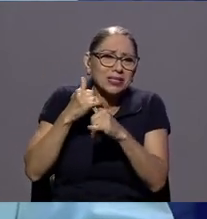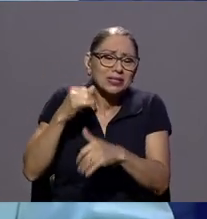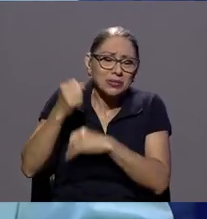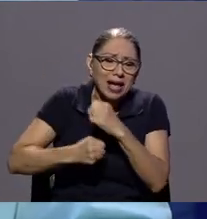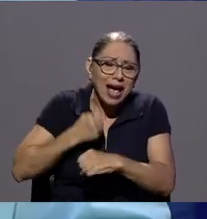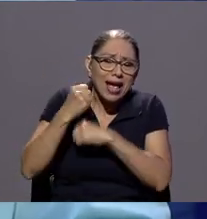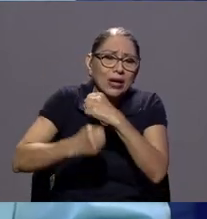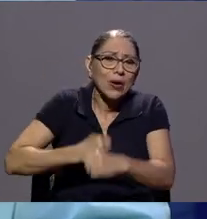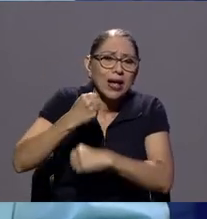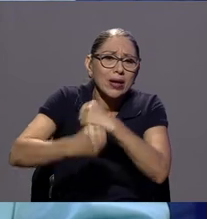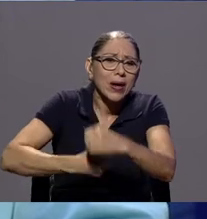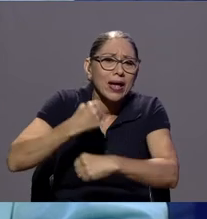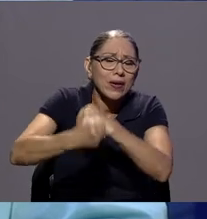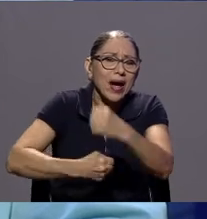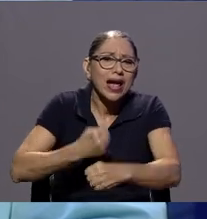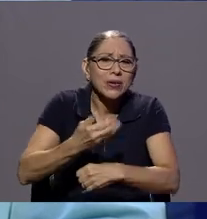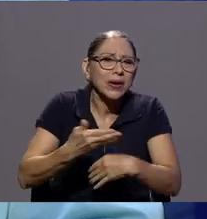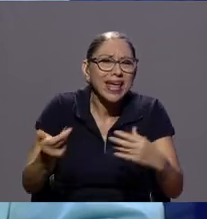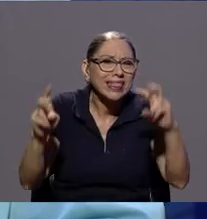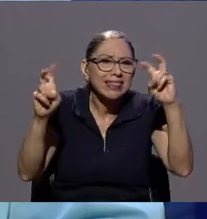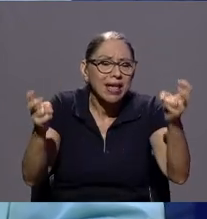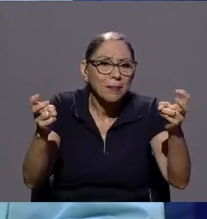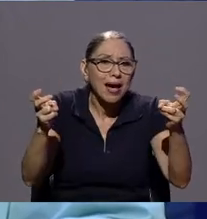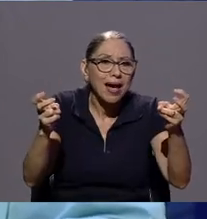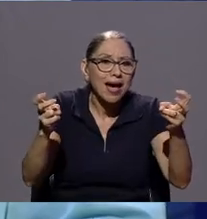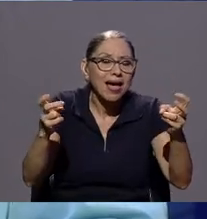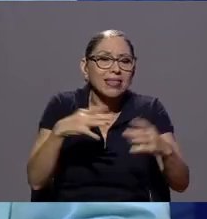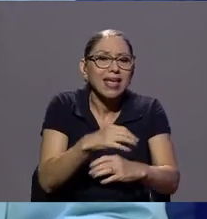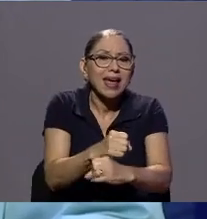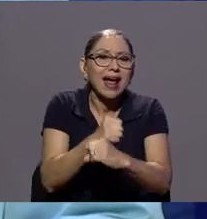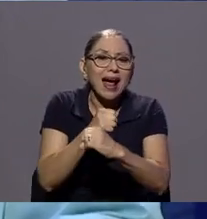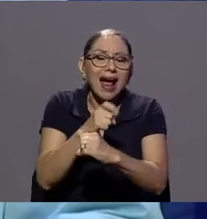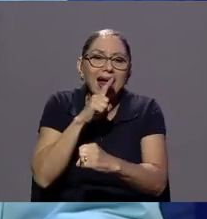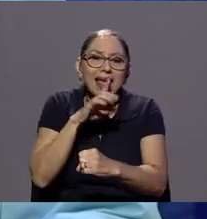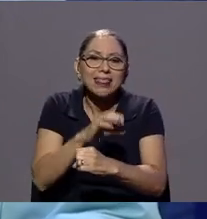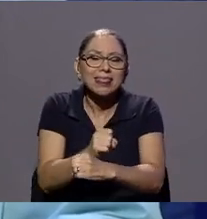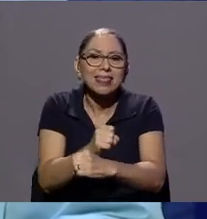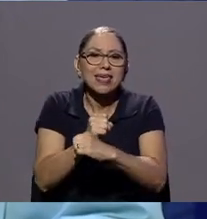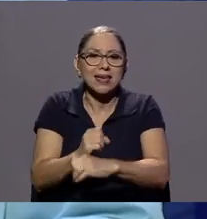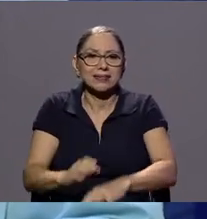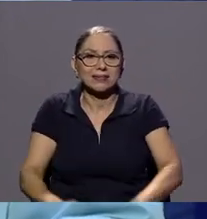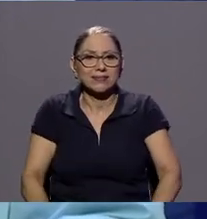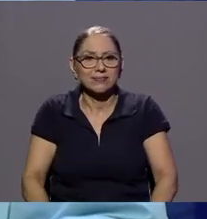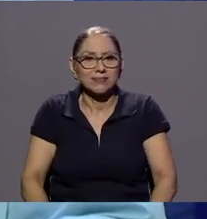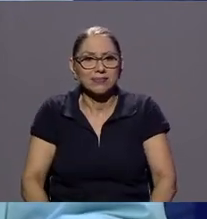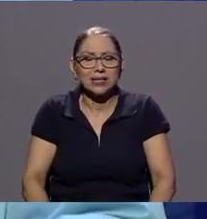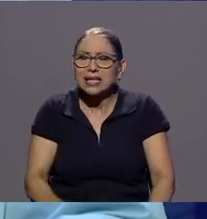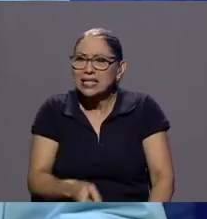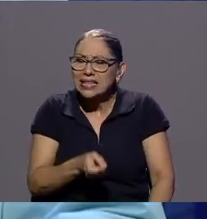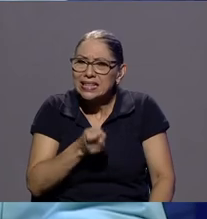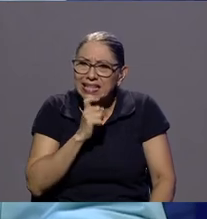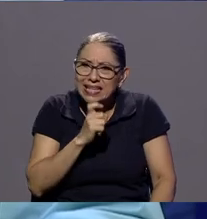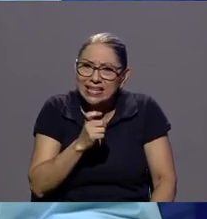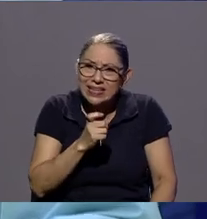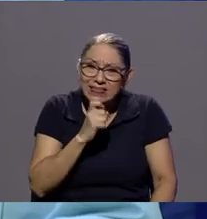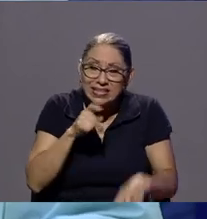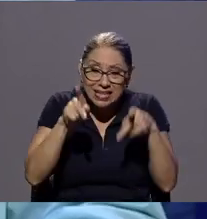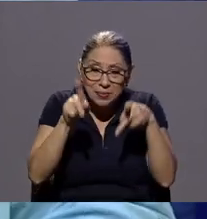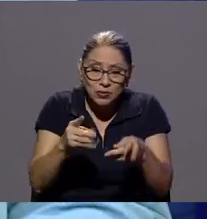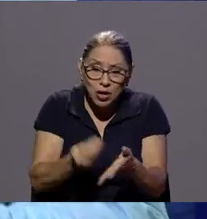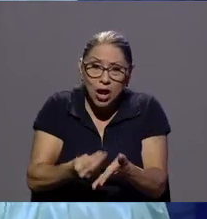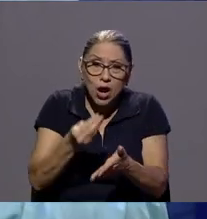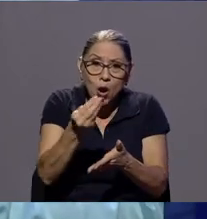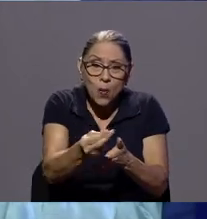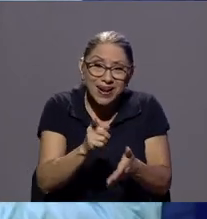es el tema de las garantías cuesta un montón que al consumidor le apliquen la garantía